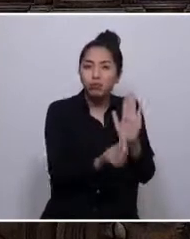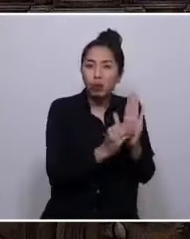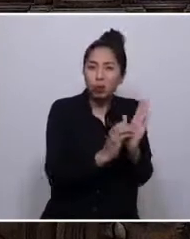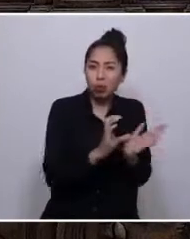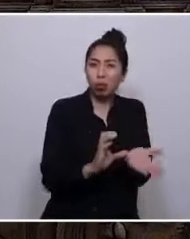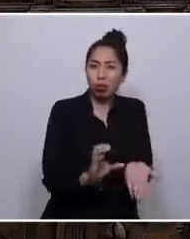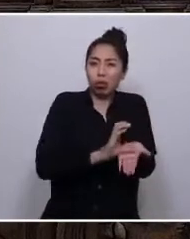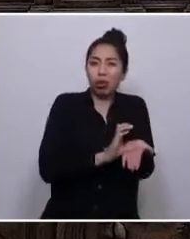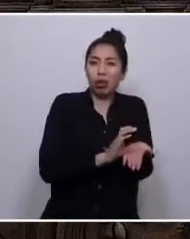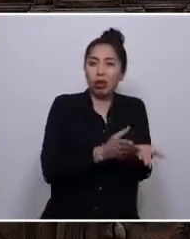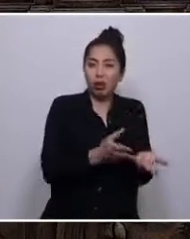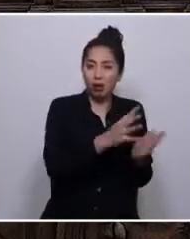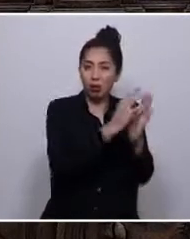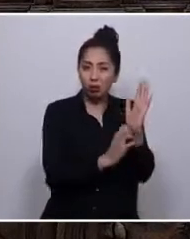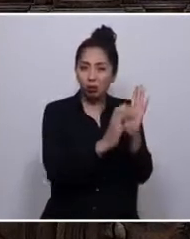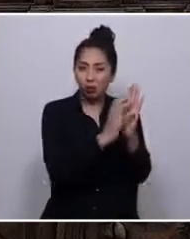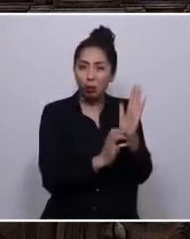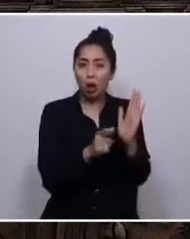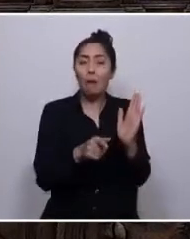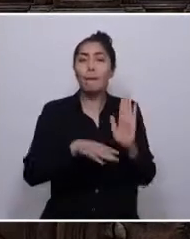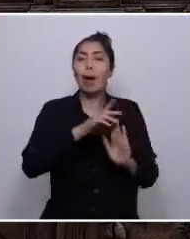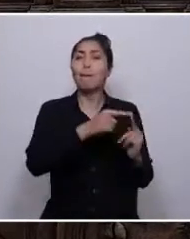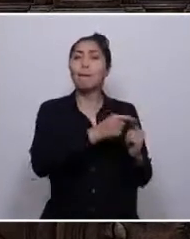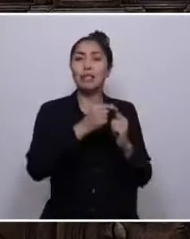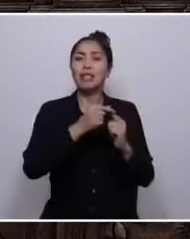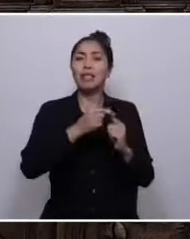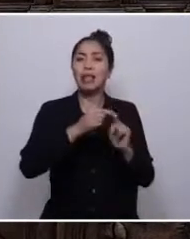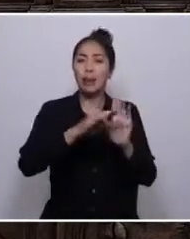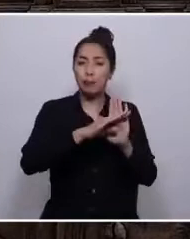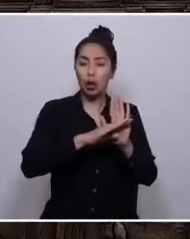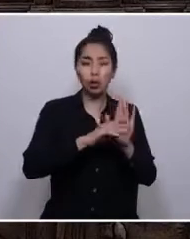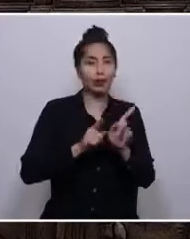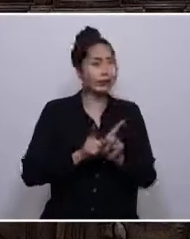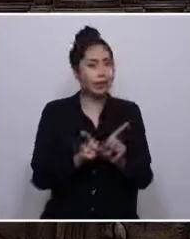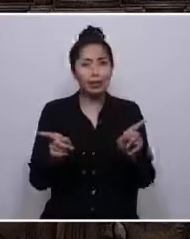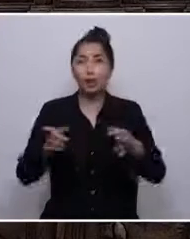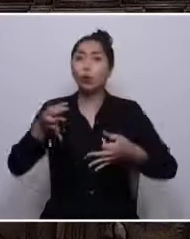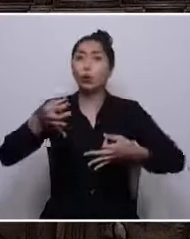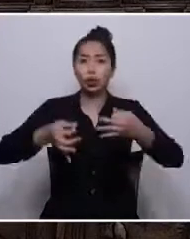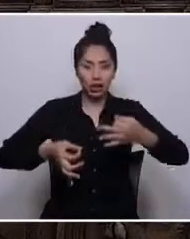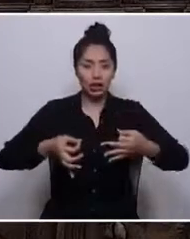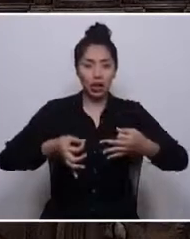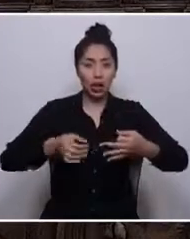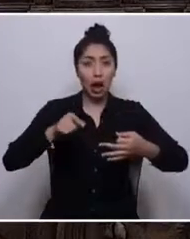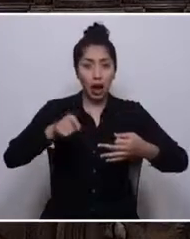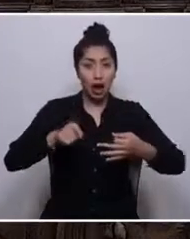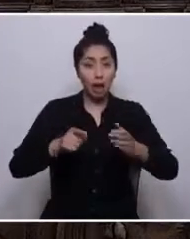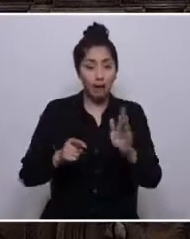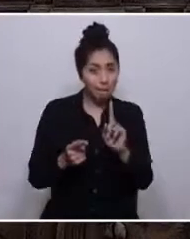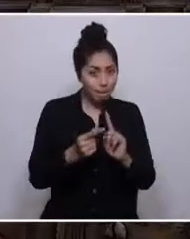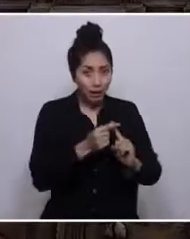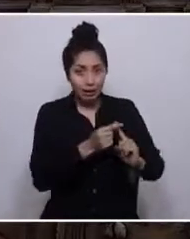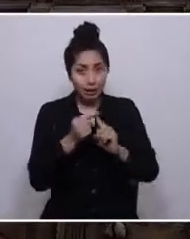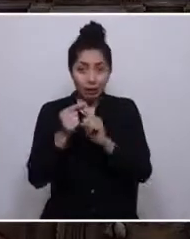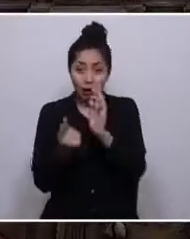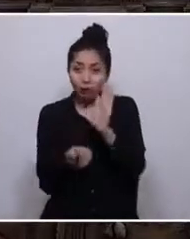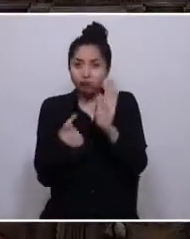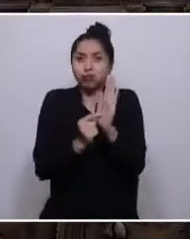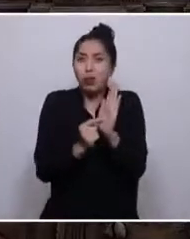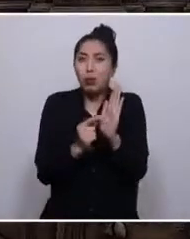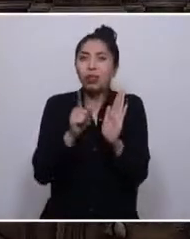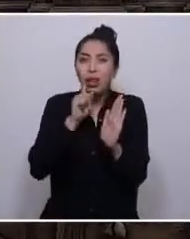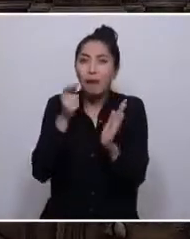instaurando un principio transversal de justicia fiscal, que consagre la principal carga tributaria para los súper ricos y grandes